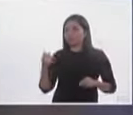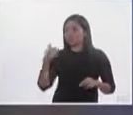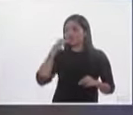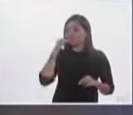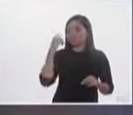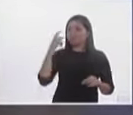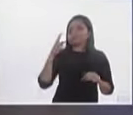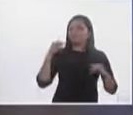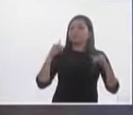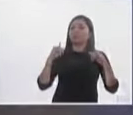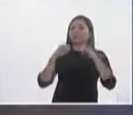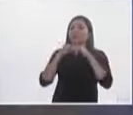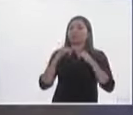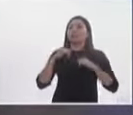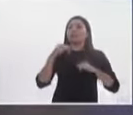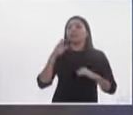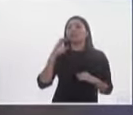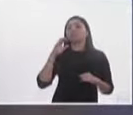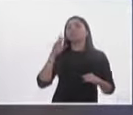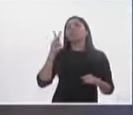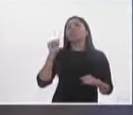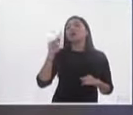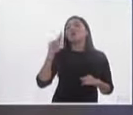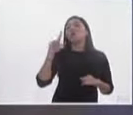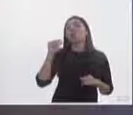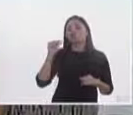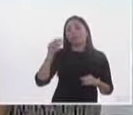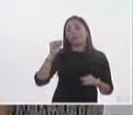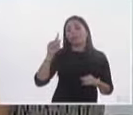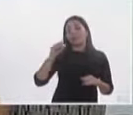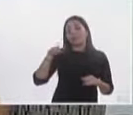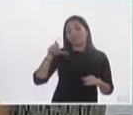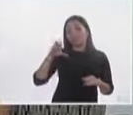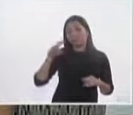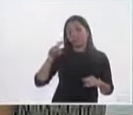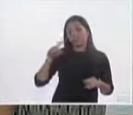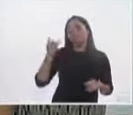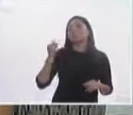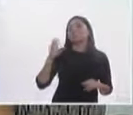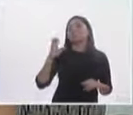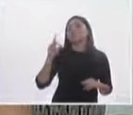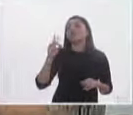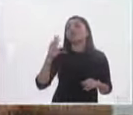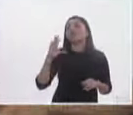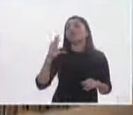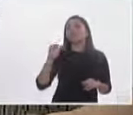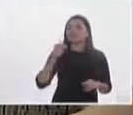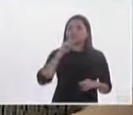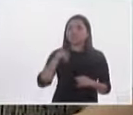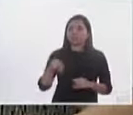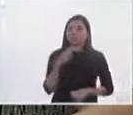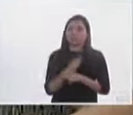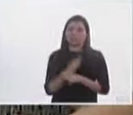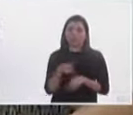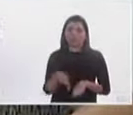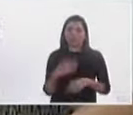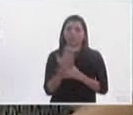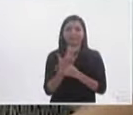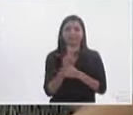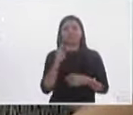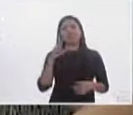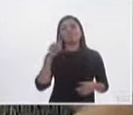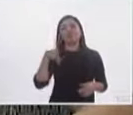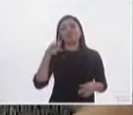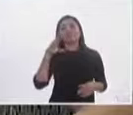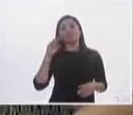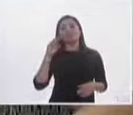el Instituto Electoral de Participación Ciudadana es Paula Vázquez y Federico Velasco aquí los esperamos en Francisco Rojas